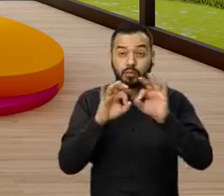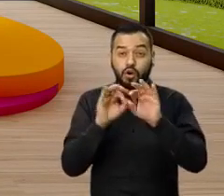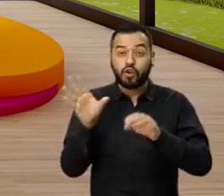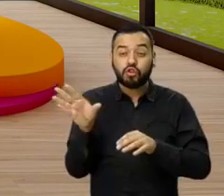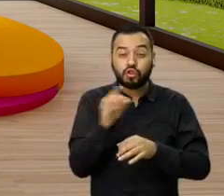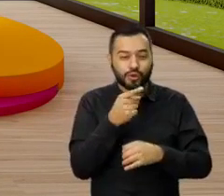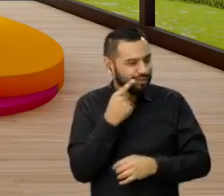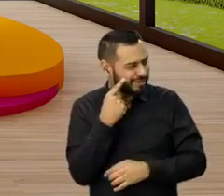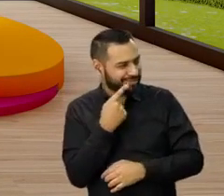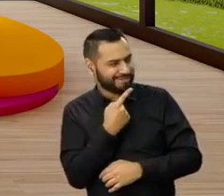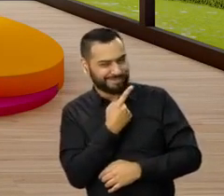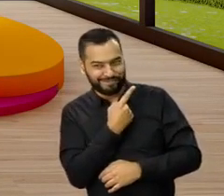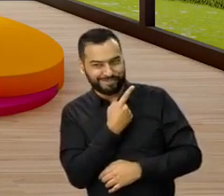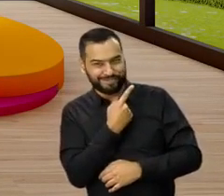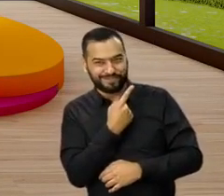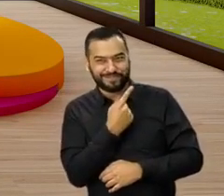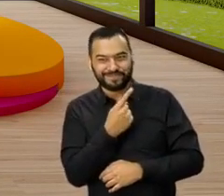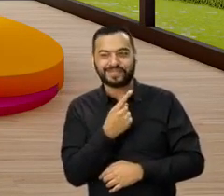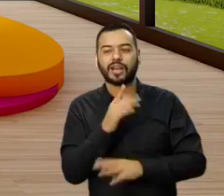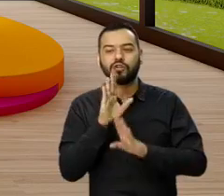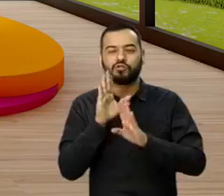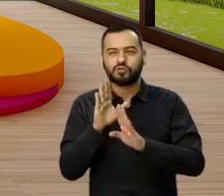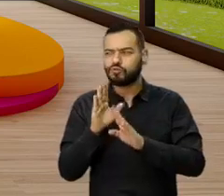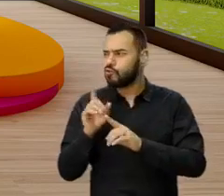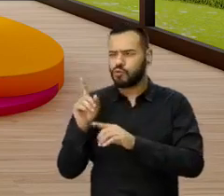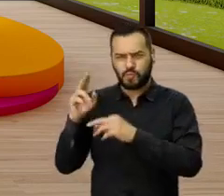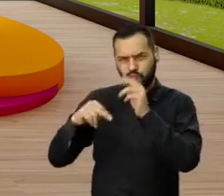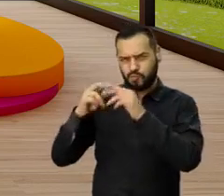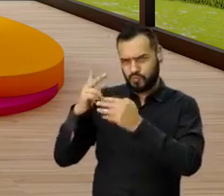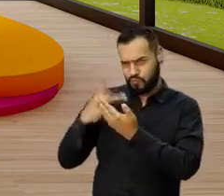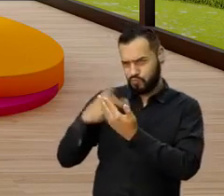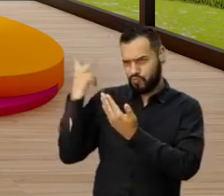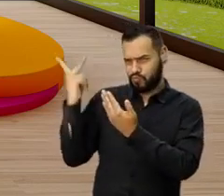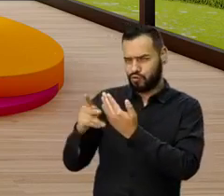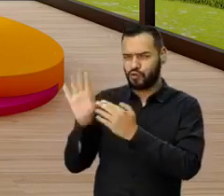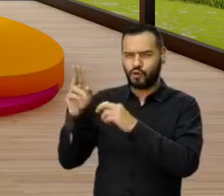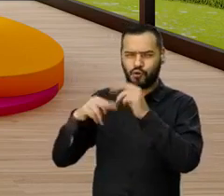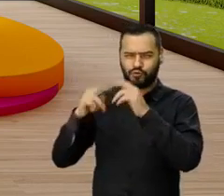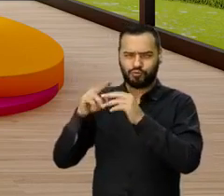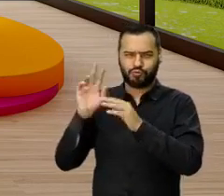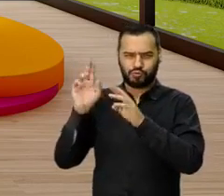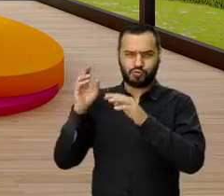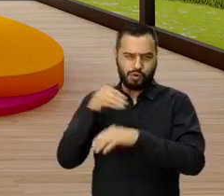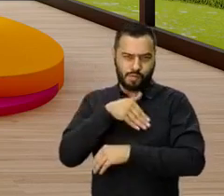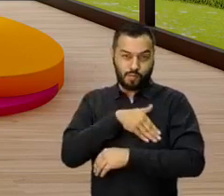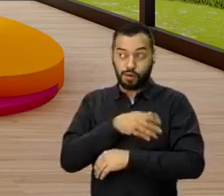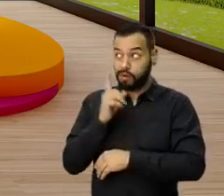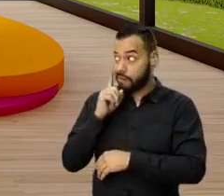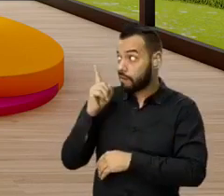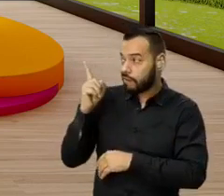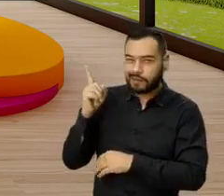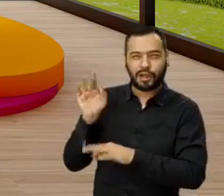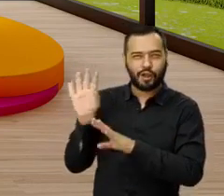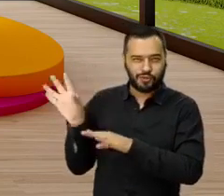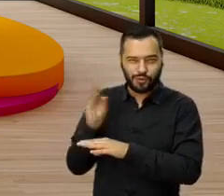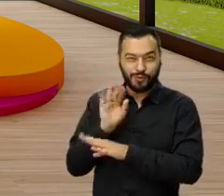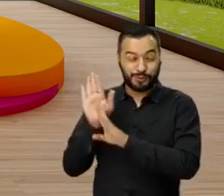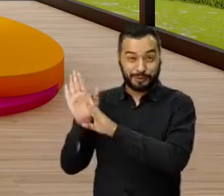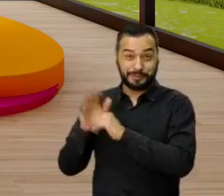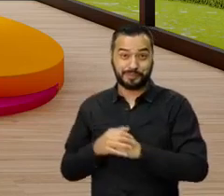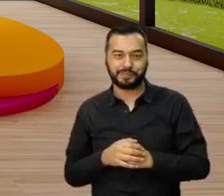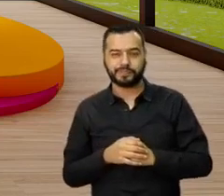las ubicaciones de los proyectos de Constructora Bolívar y ya vamos a ir conociendo más adelante sobre todos estos.